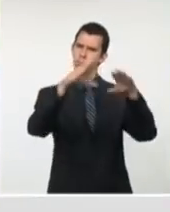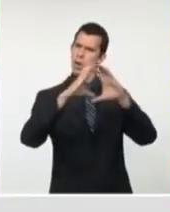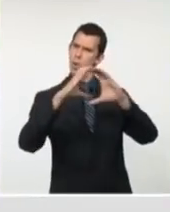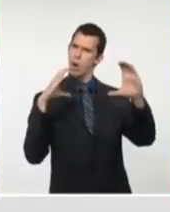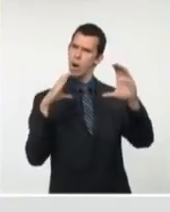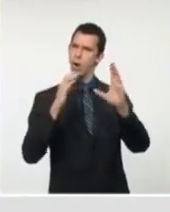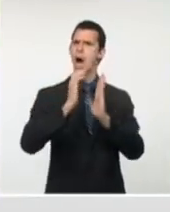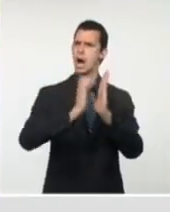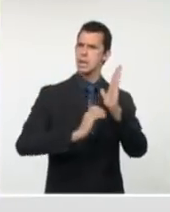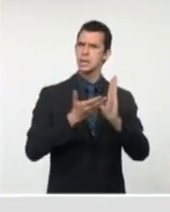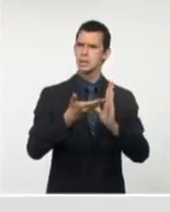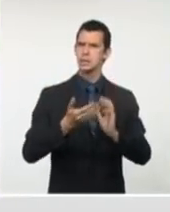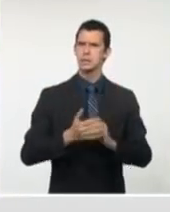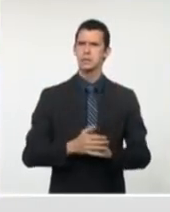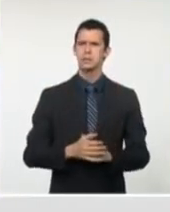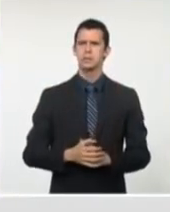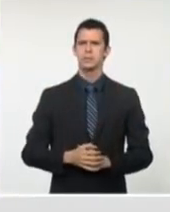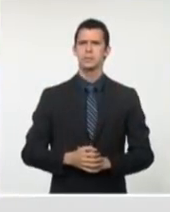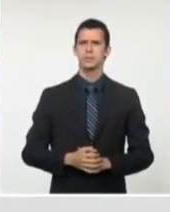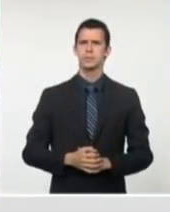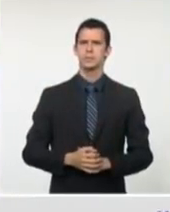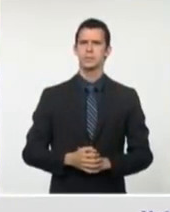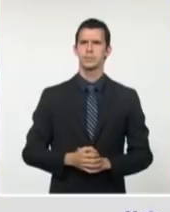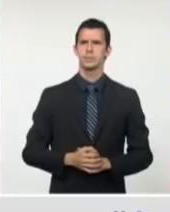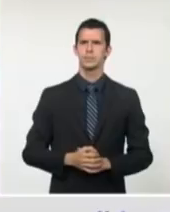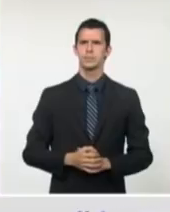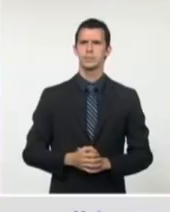opciones en estas instalaciones para que el pasajero pueda regresar instalación.